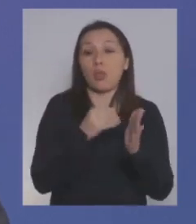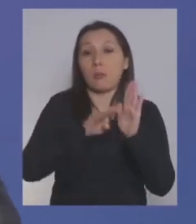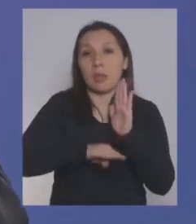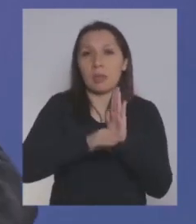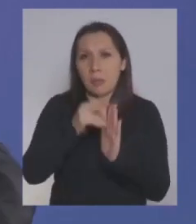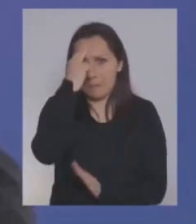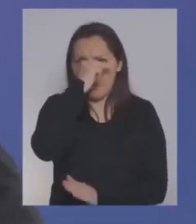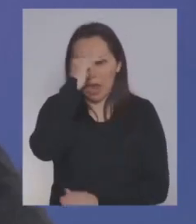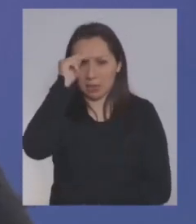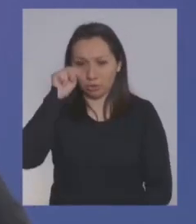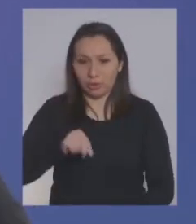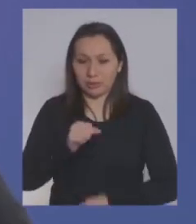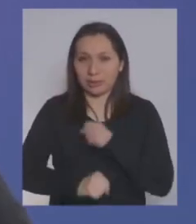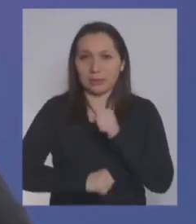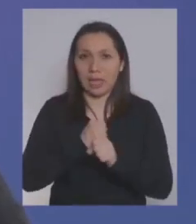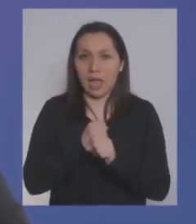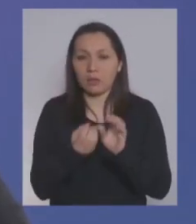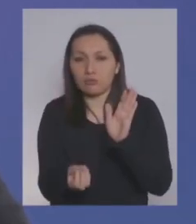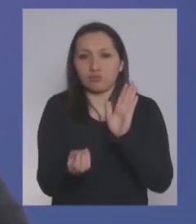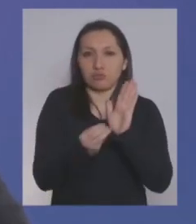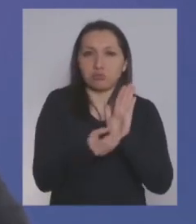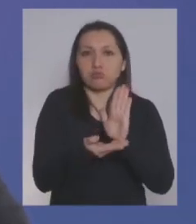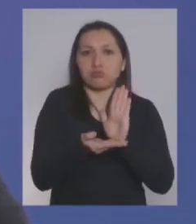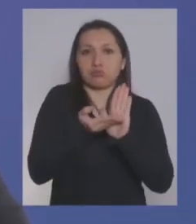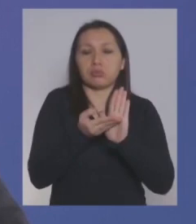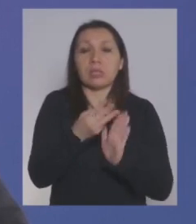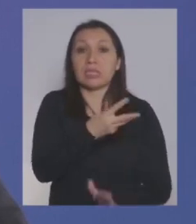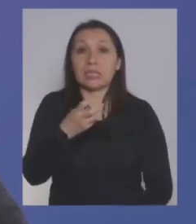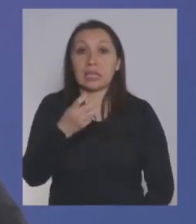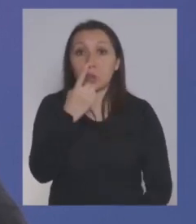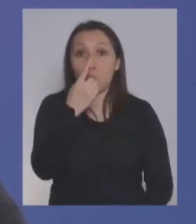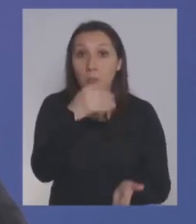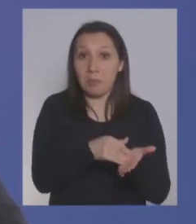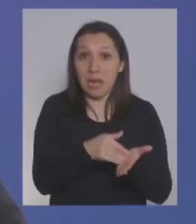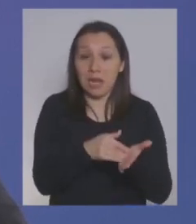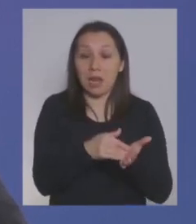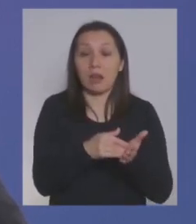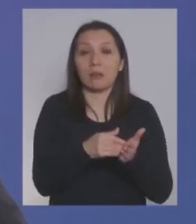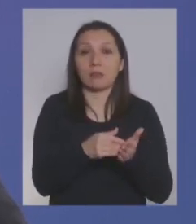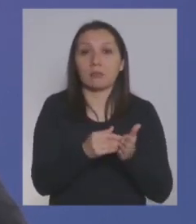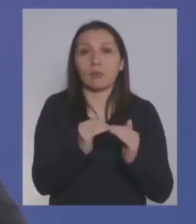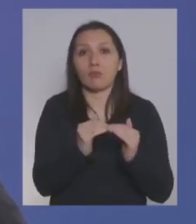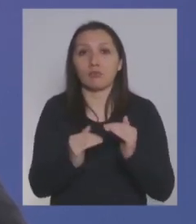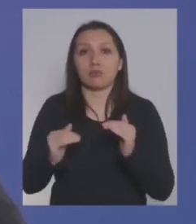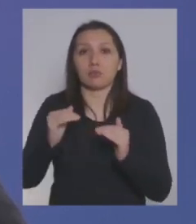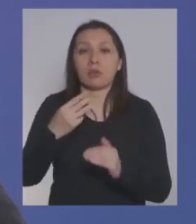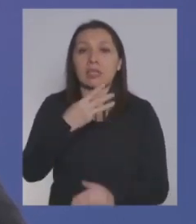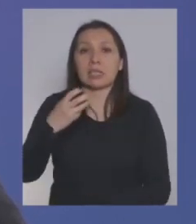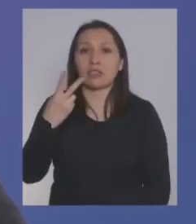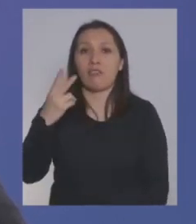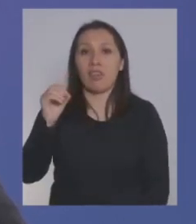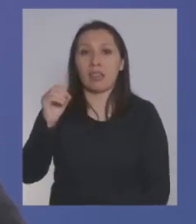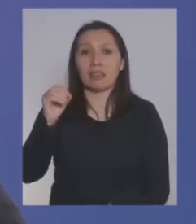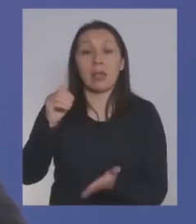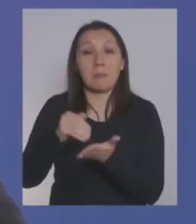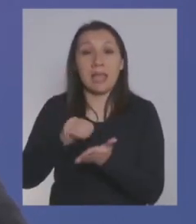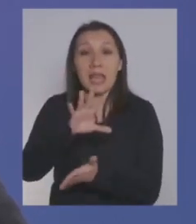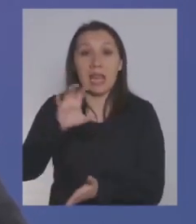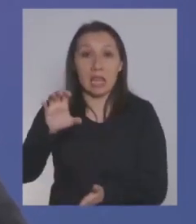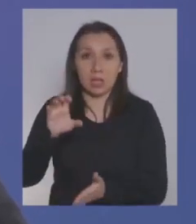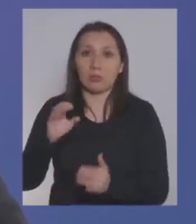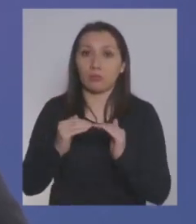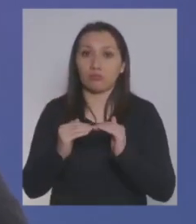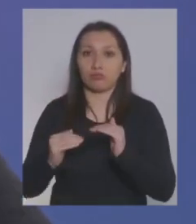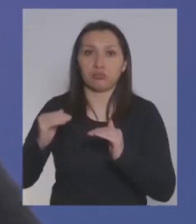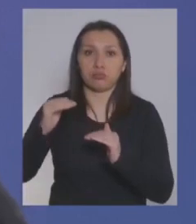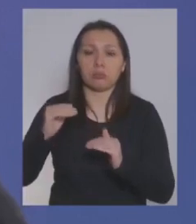en el mes de marzo de este año el salario mínimo subió de 301 mil pesos a 320 mil 500 pesos una subida bien